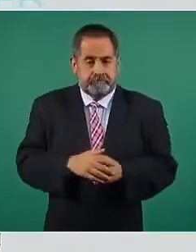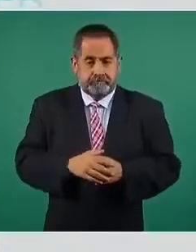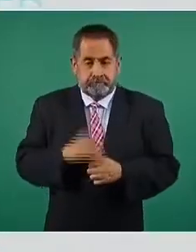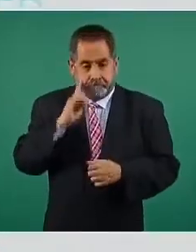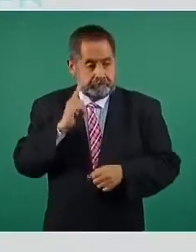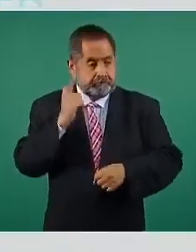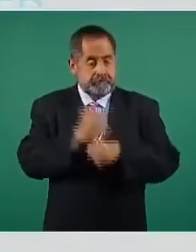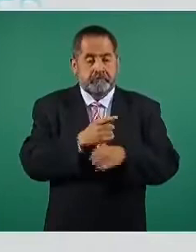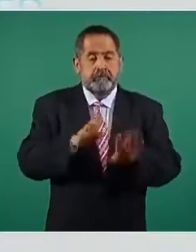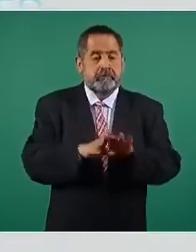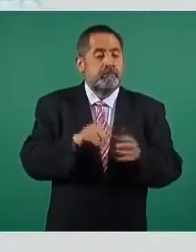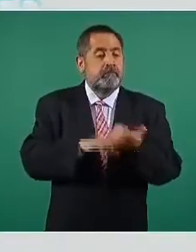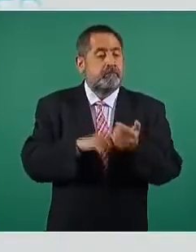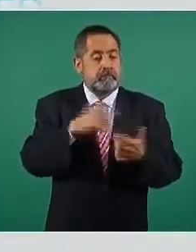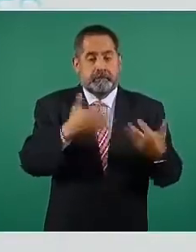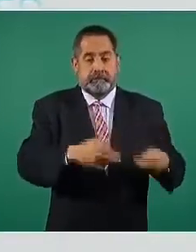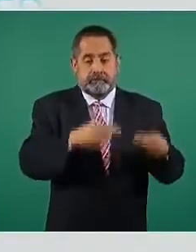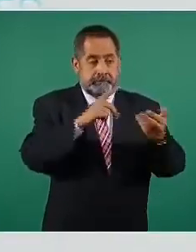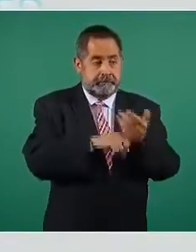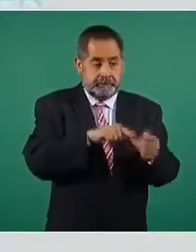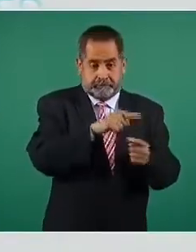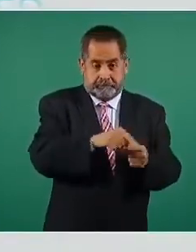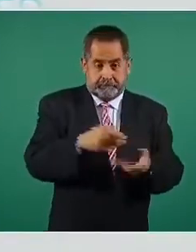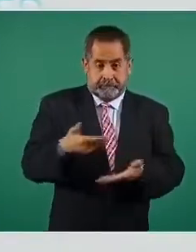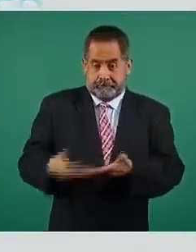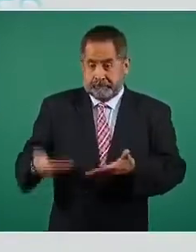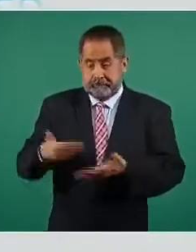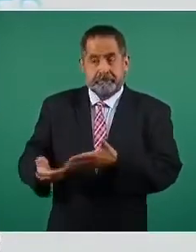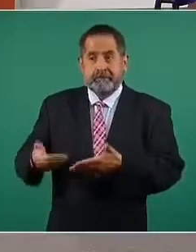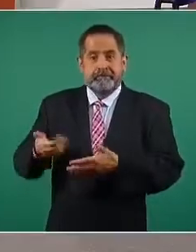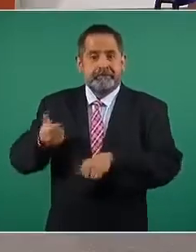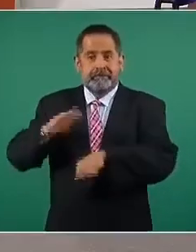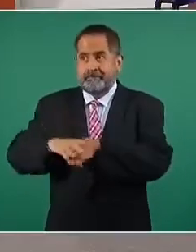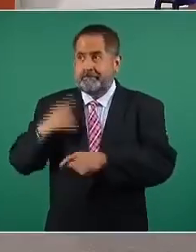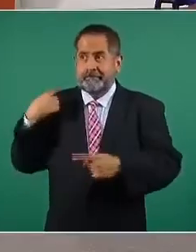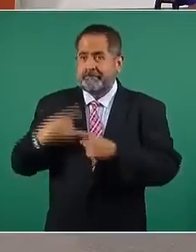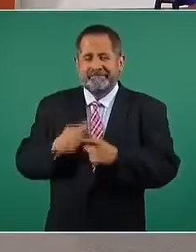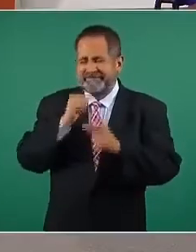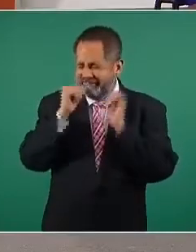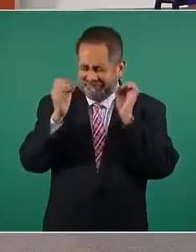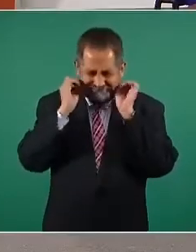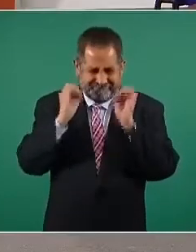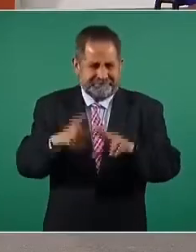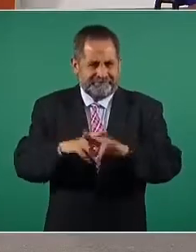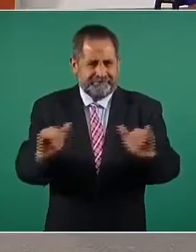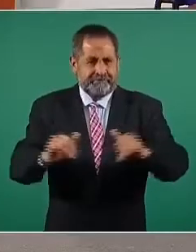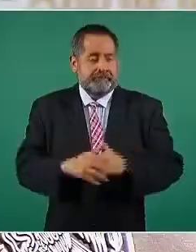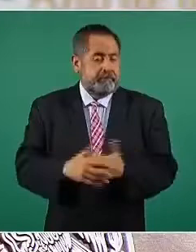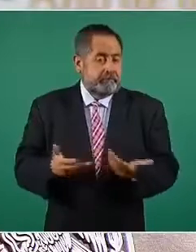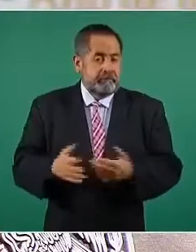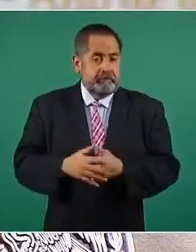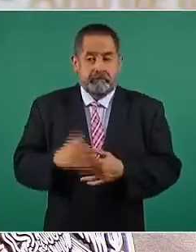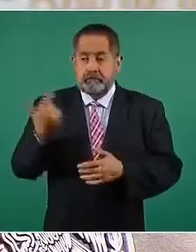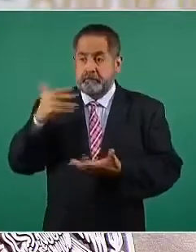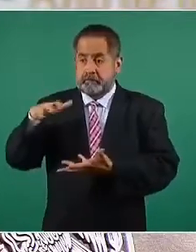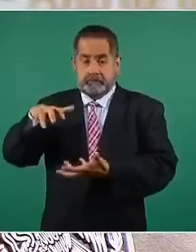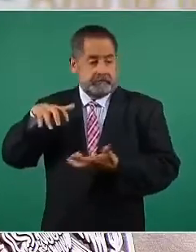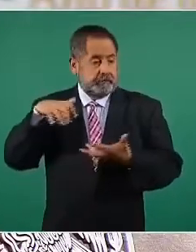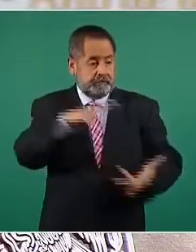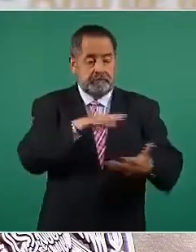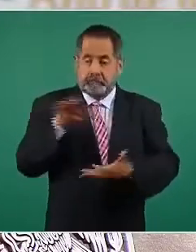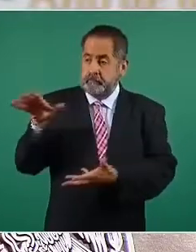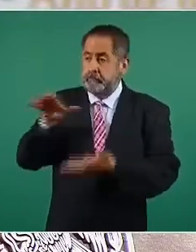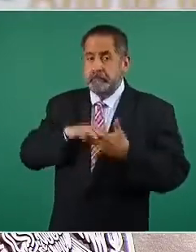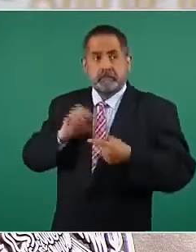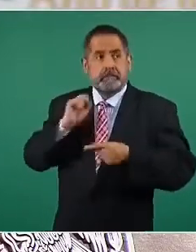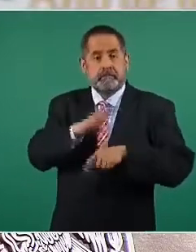transacciones de dichas empresas en la presente Administración y solamente los recursos fueron transferidos a Estados Unidos,